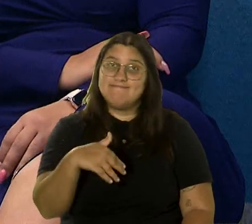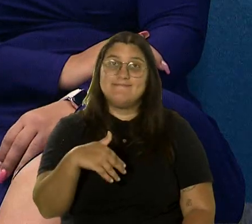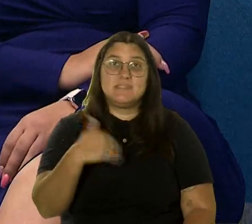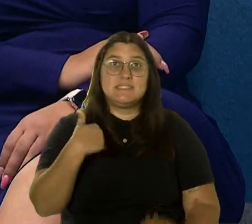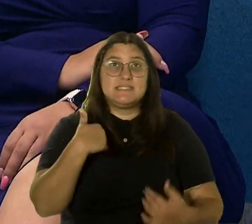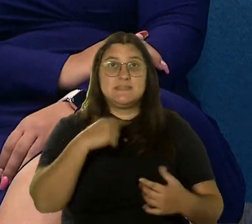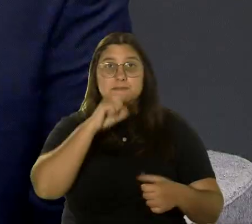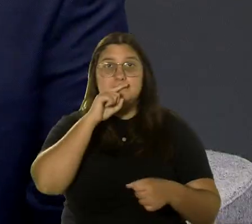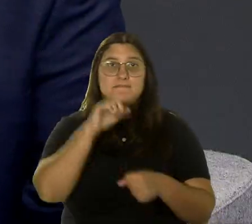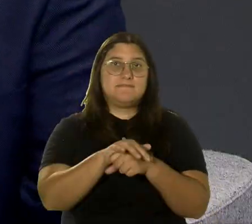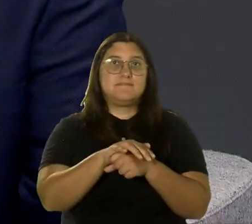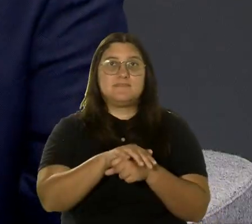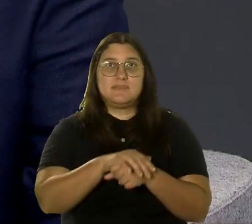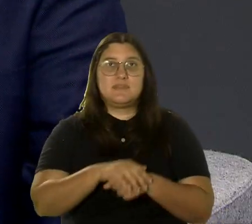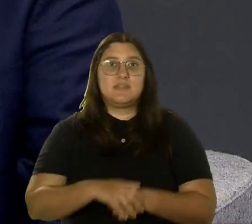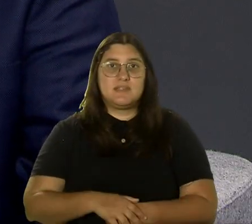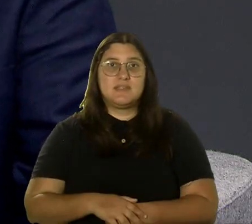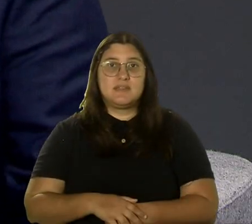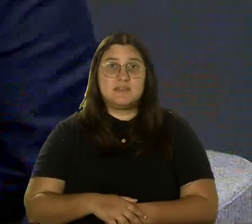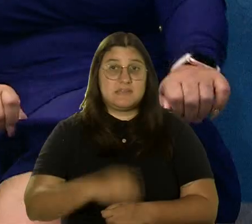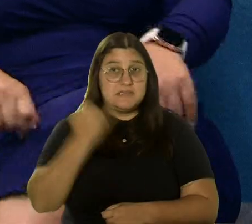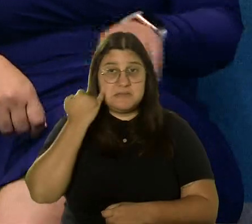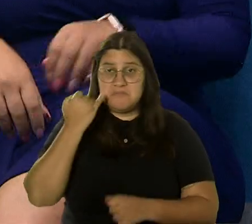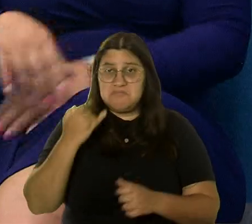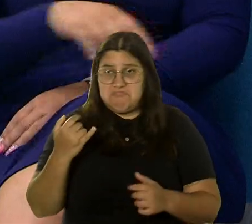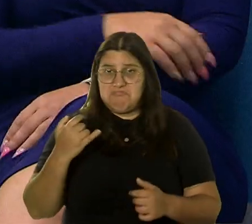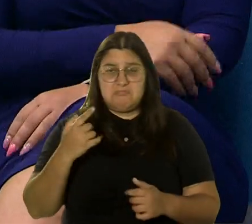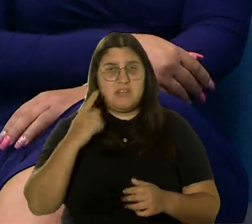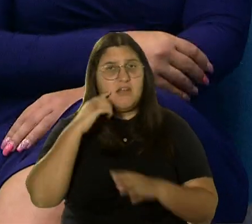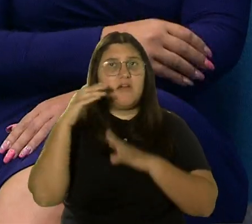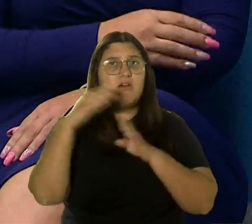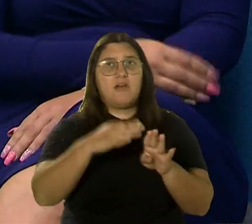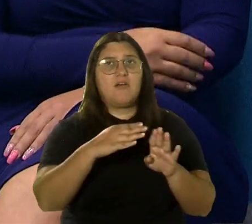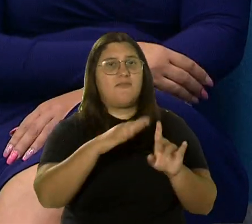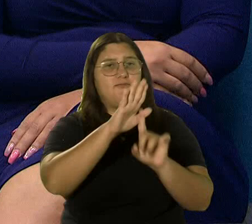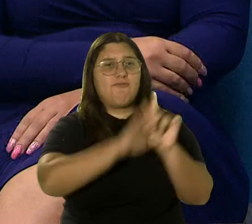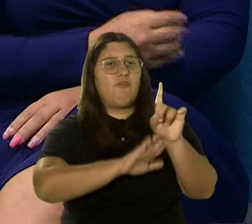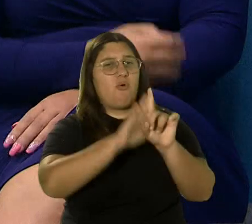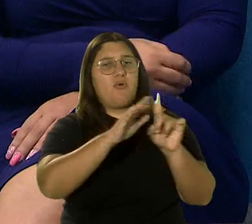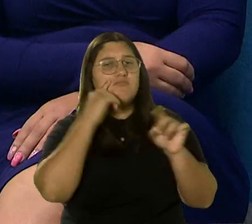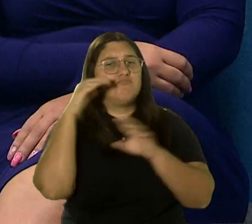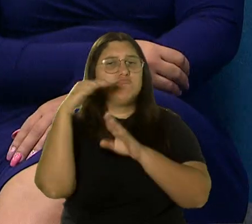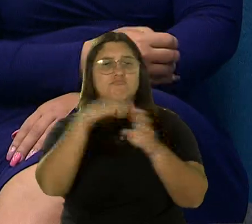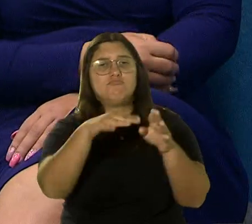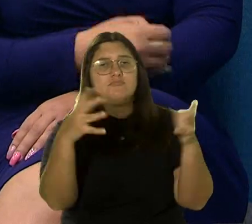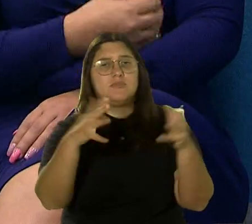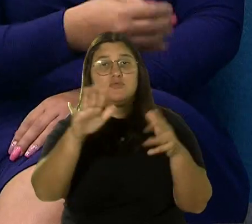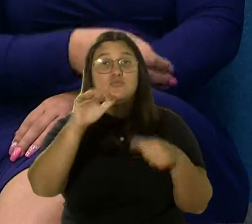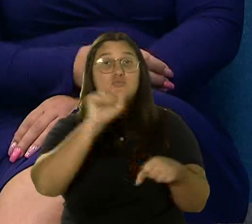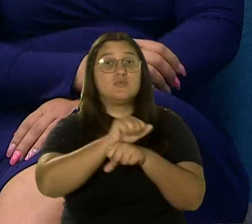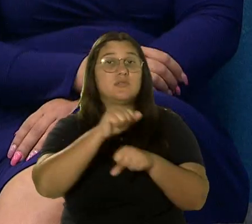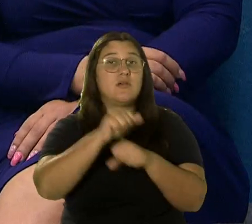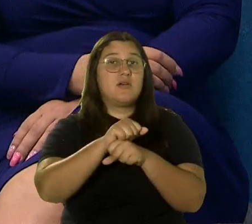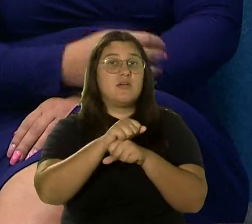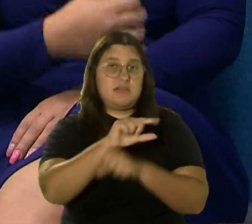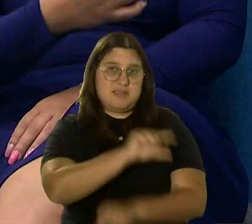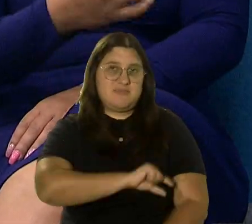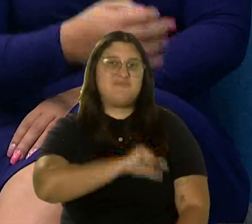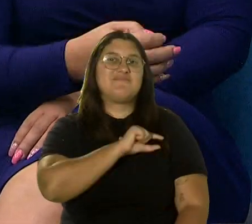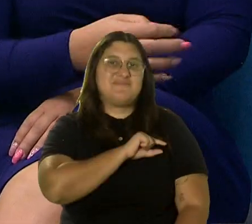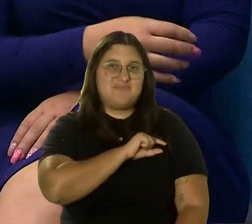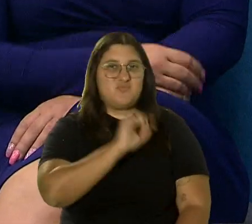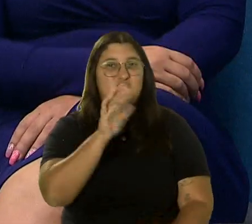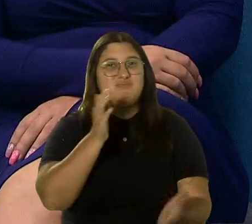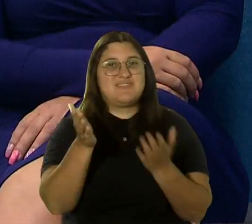compromiso. Si usted va a convocar a voluntad no le va pasar nada. No, es tener el enfoque. Realmente tiene que enfocarse que realmente su trabajo es de calidad, su